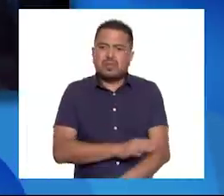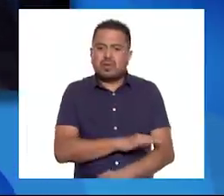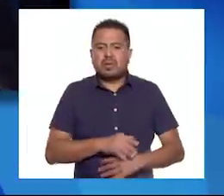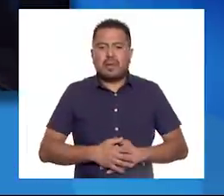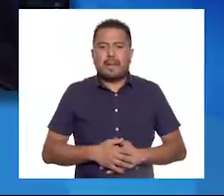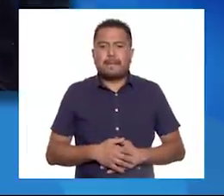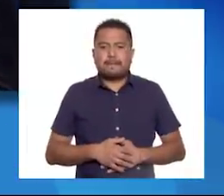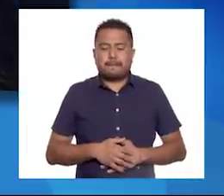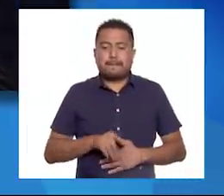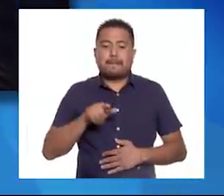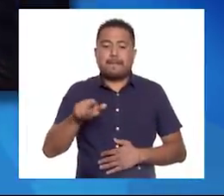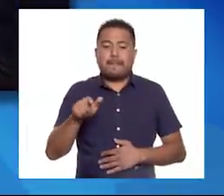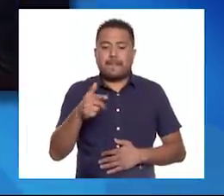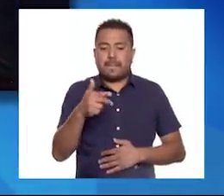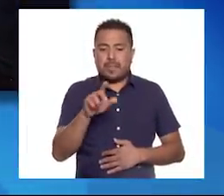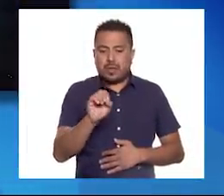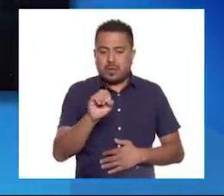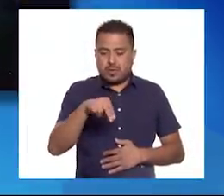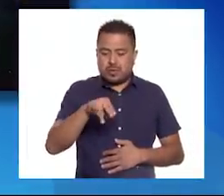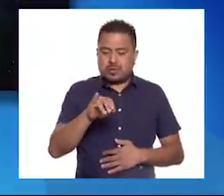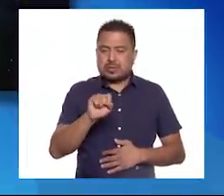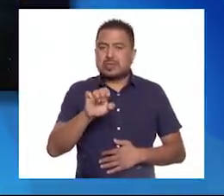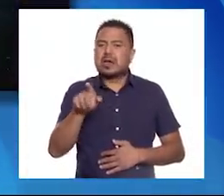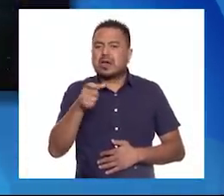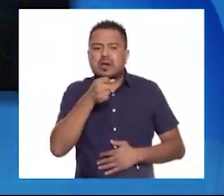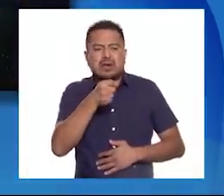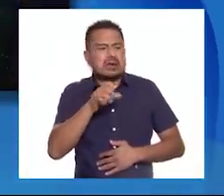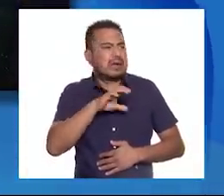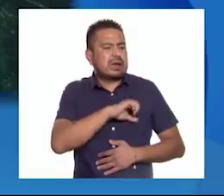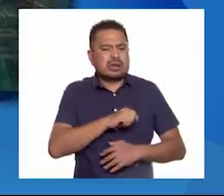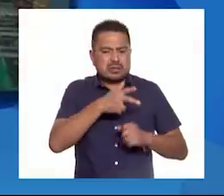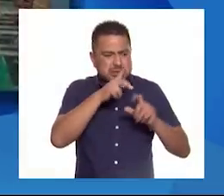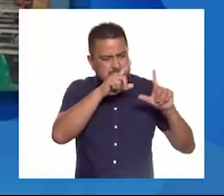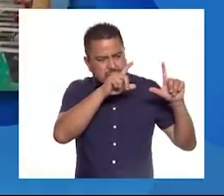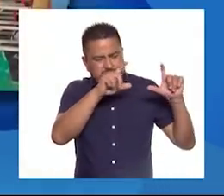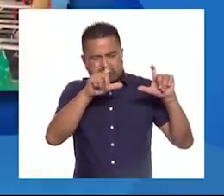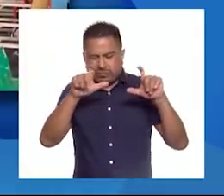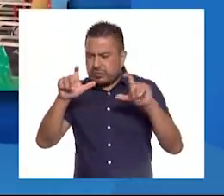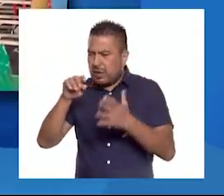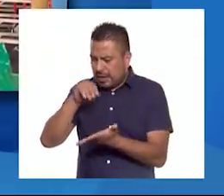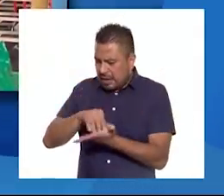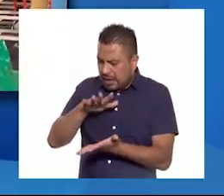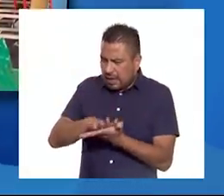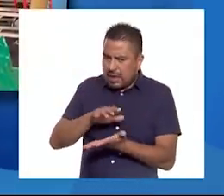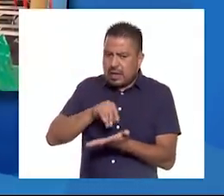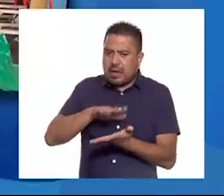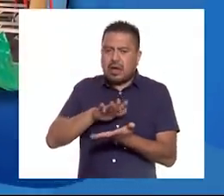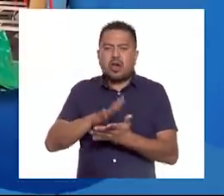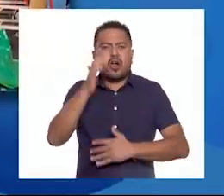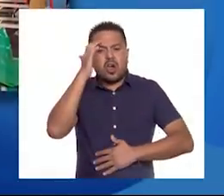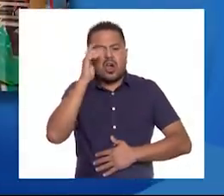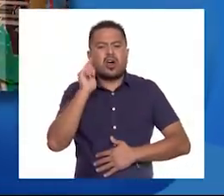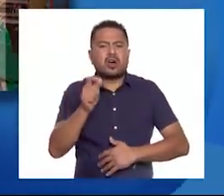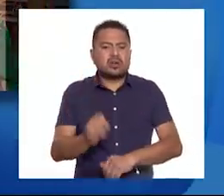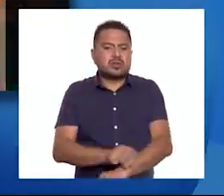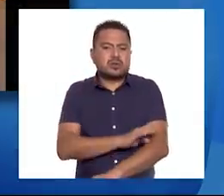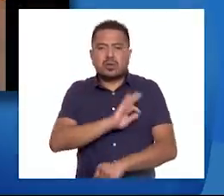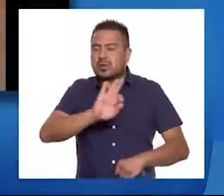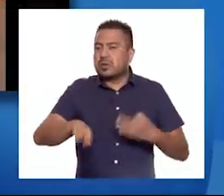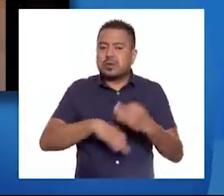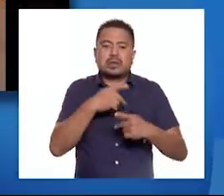Onisei, reportera. Le fascina fotografiar y reportar todo lo que ocurre para conocer las emociones de los demás.